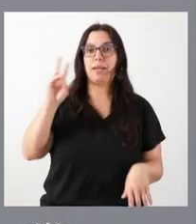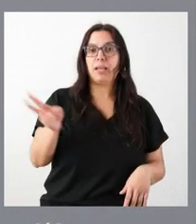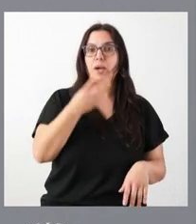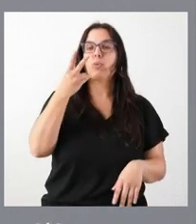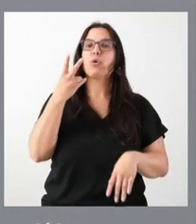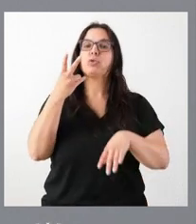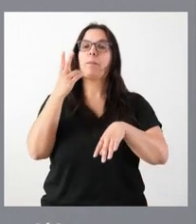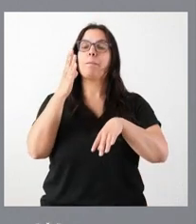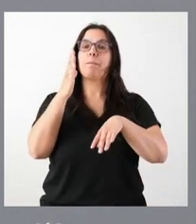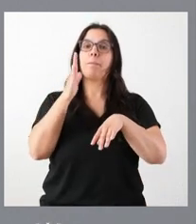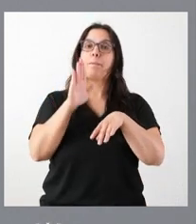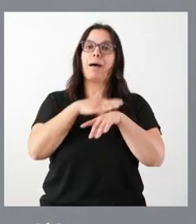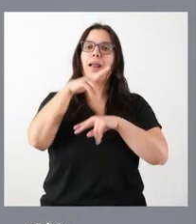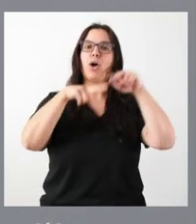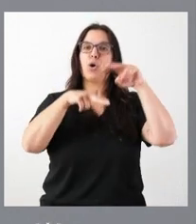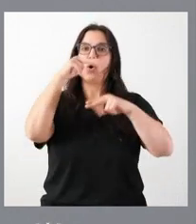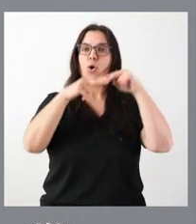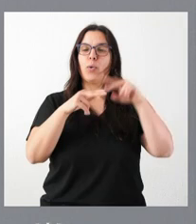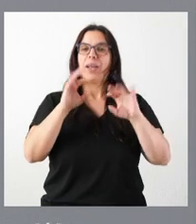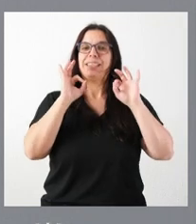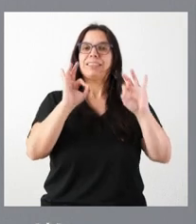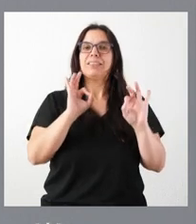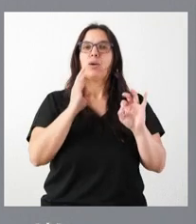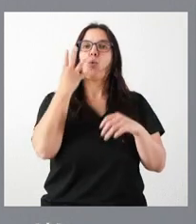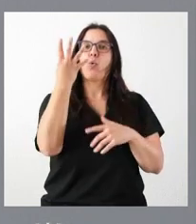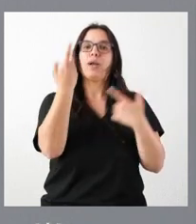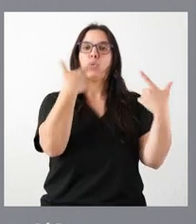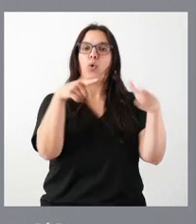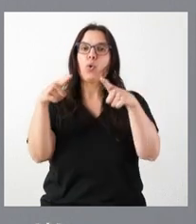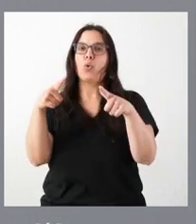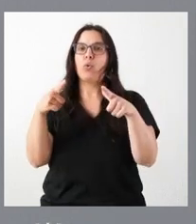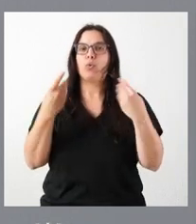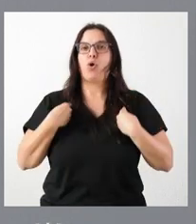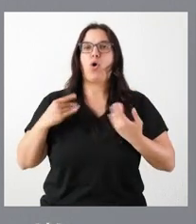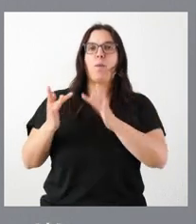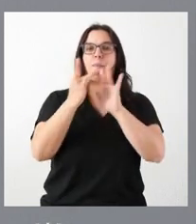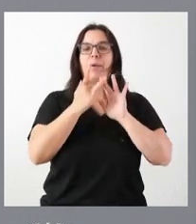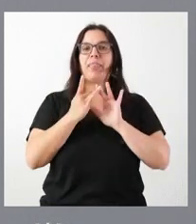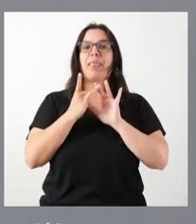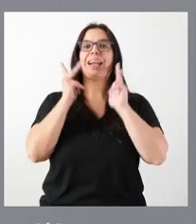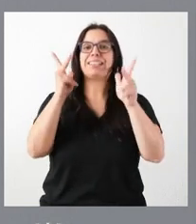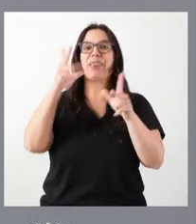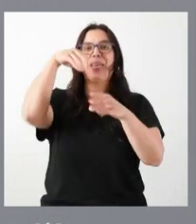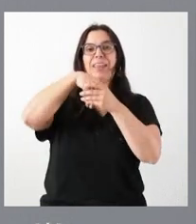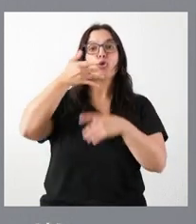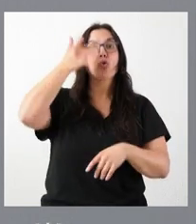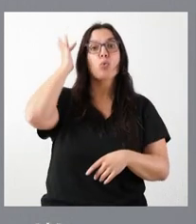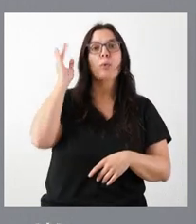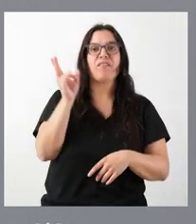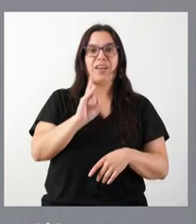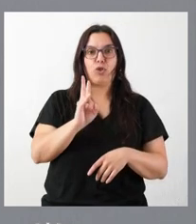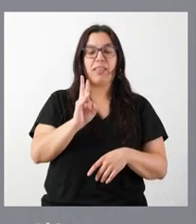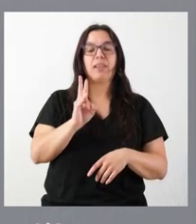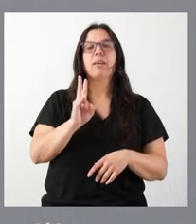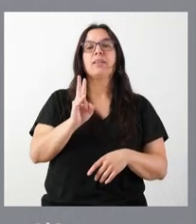es el destino para obras de las cuatro unidades de convivencia en la residencia de La Rubia, en Valladolid, y se avanzará de esta forma